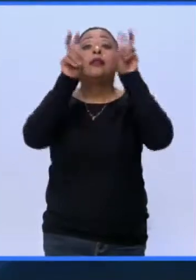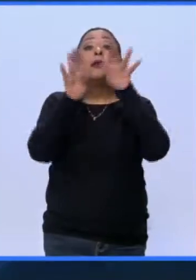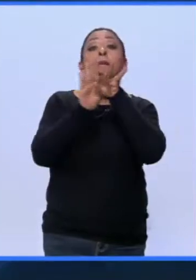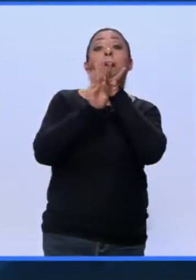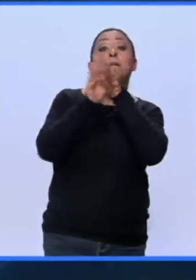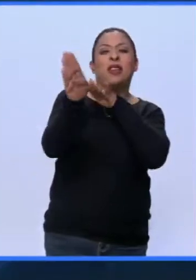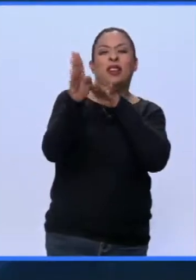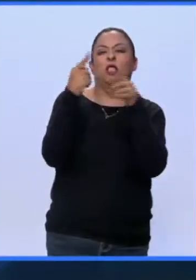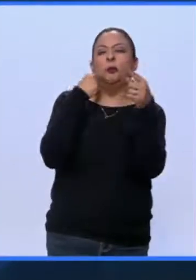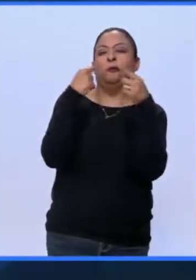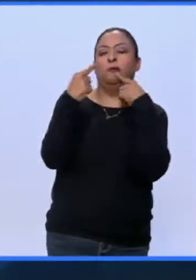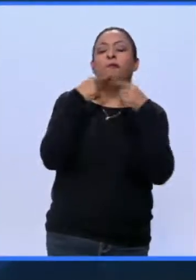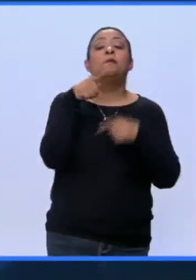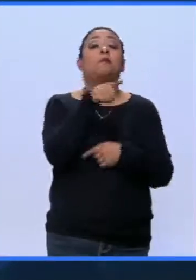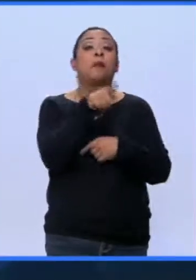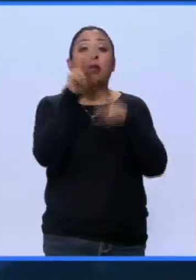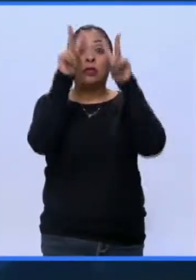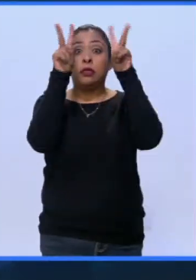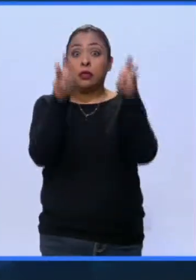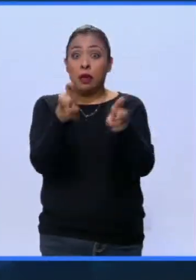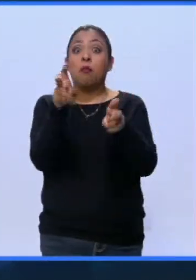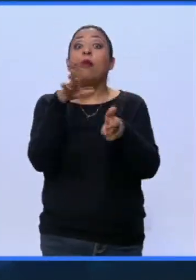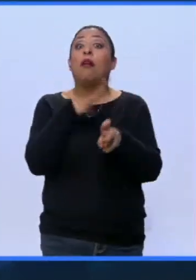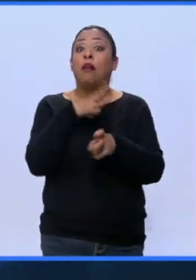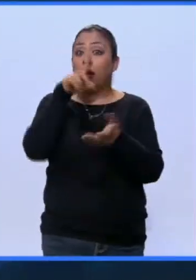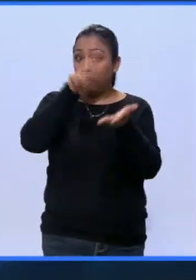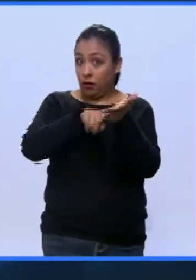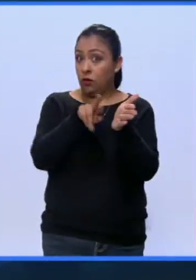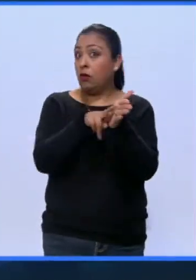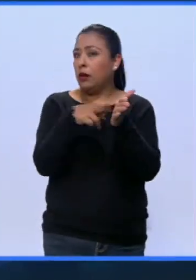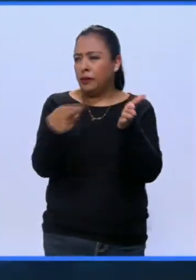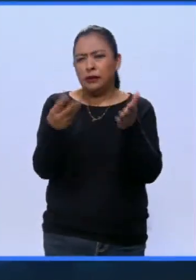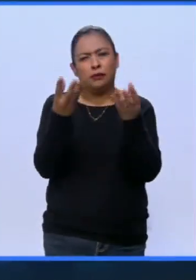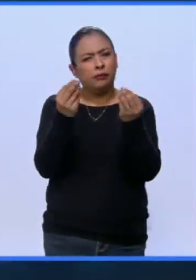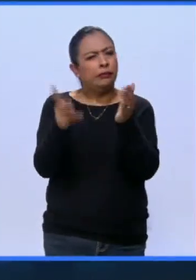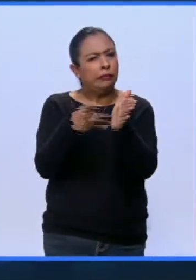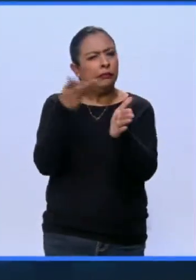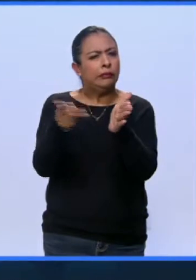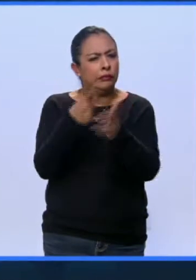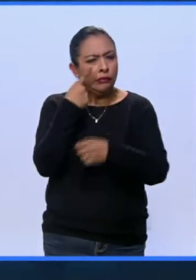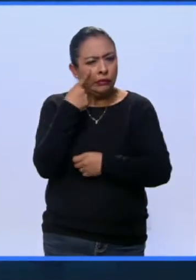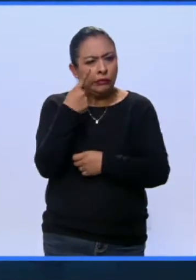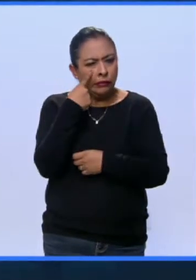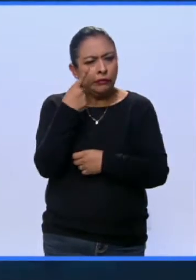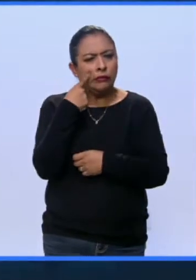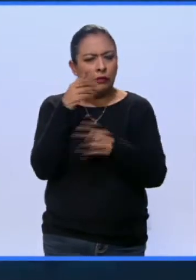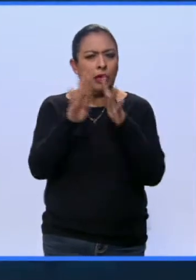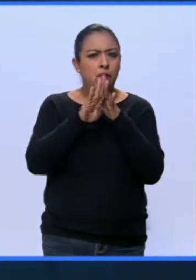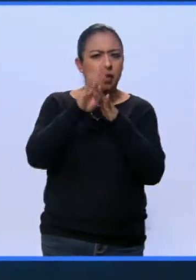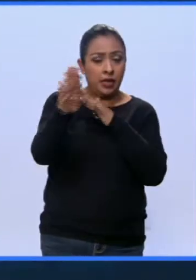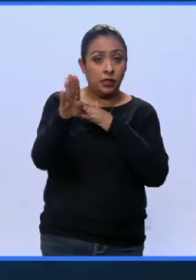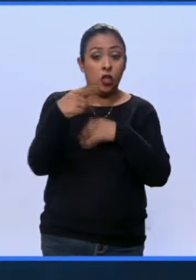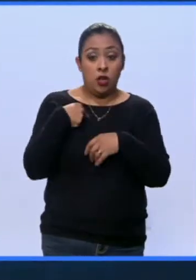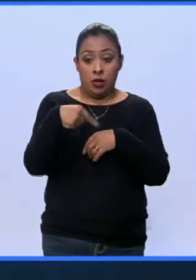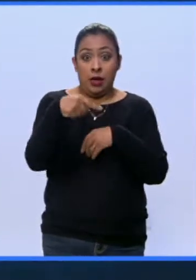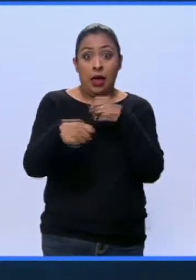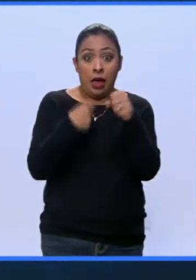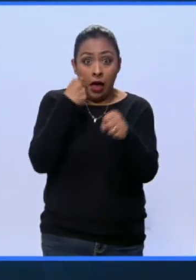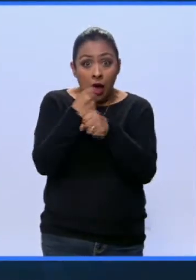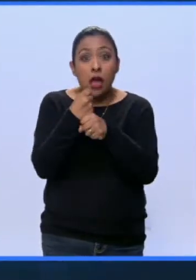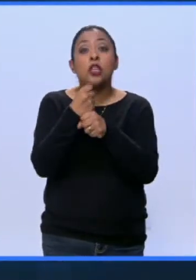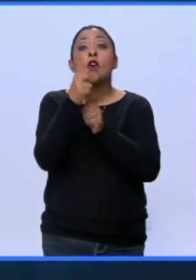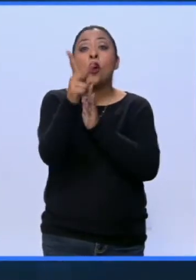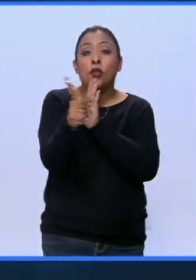Es un tema que tenemos mucho, que tratamos también sobre la revista, y este año en